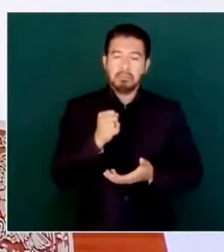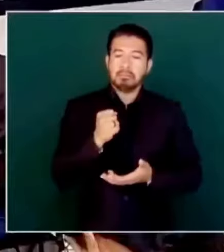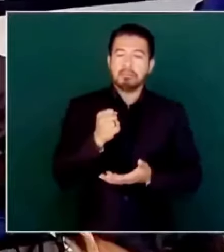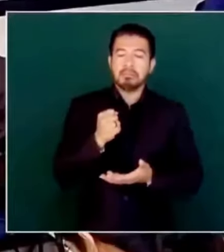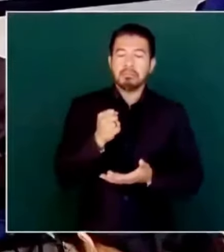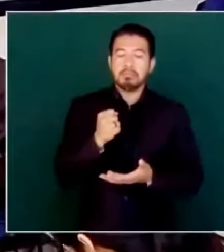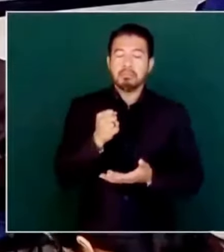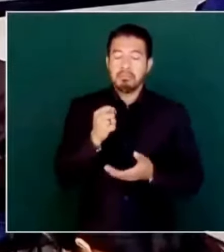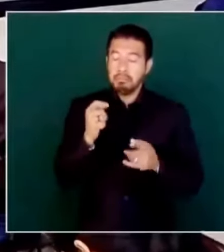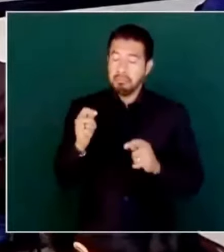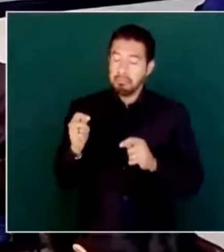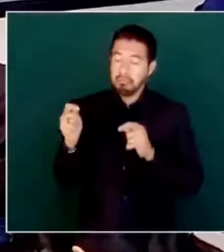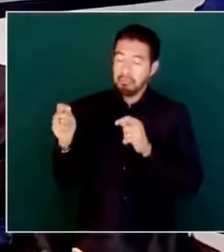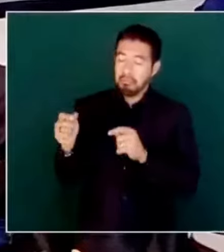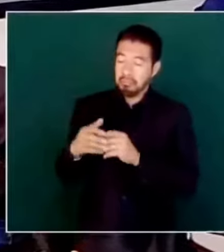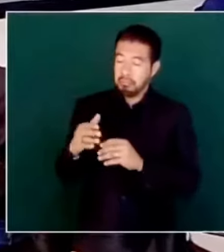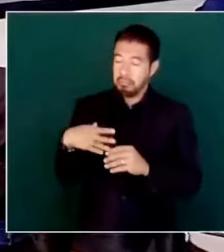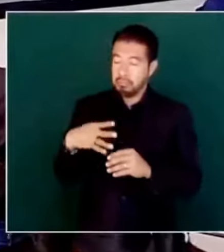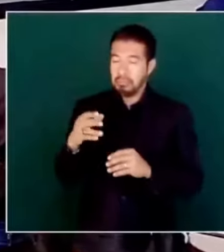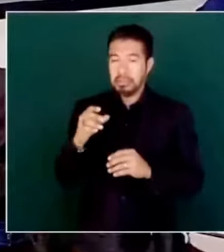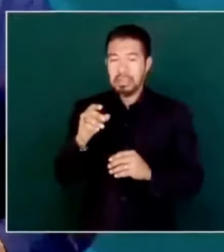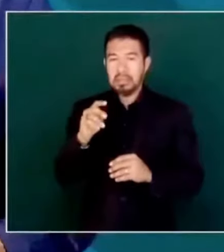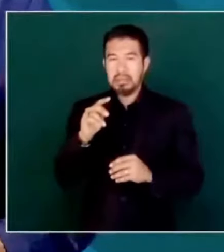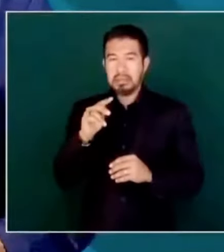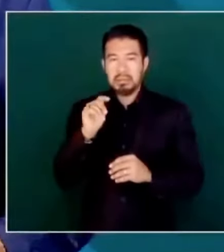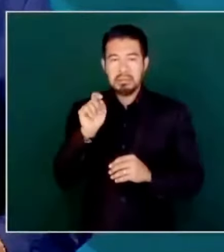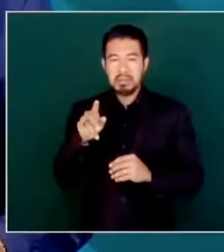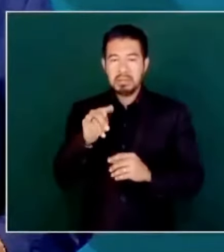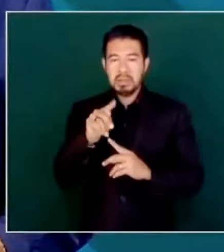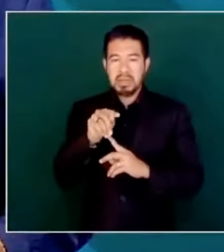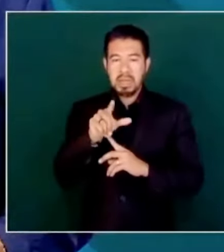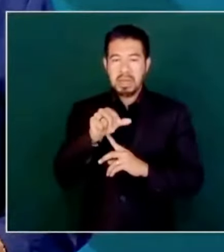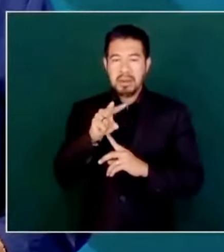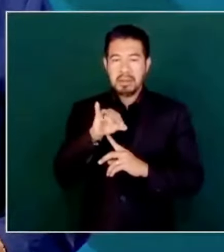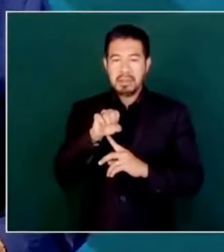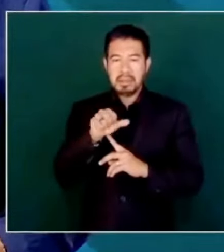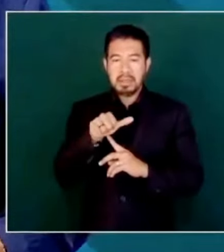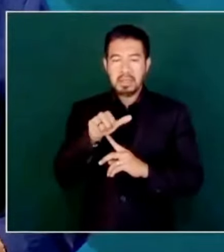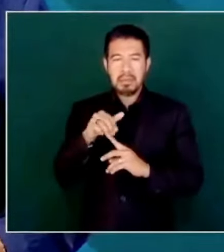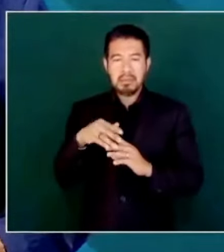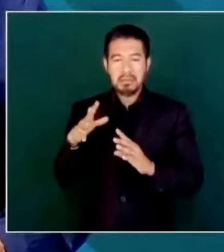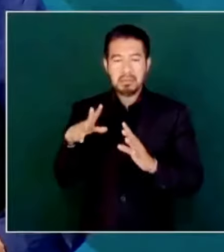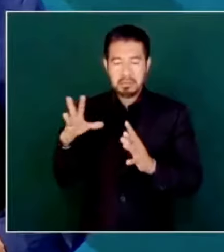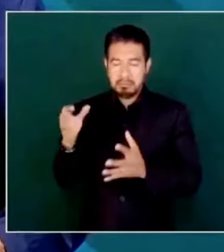publicista de Televisa, que ya no está en Televisa porque